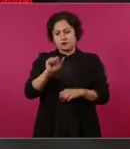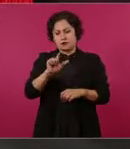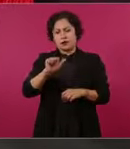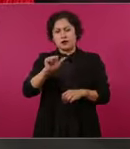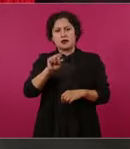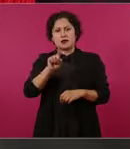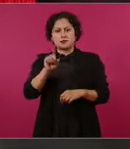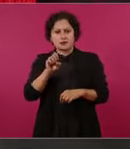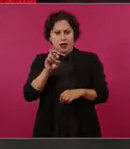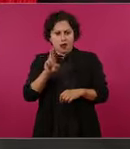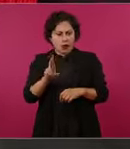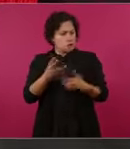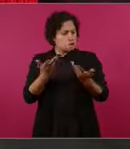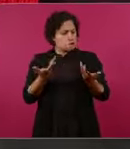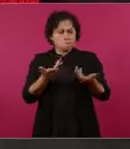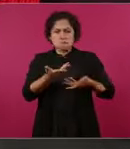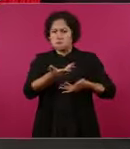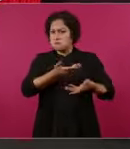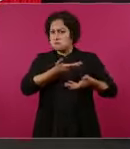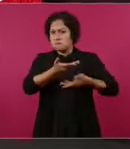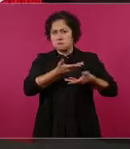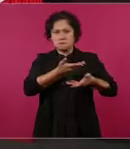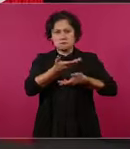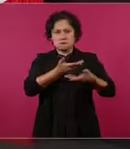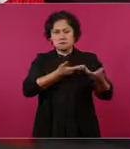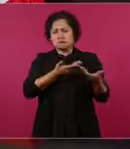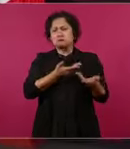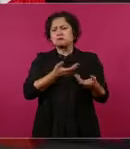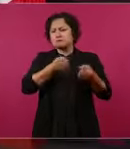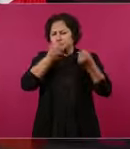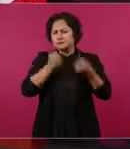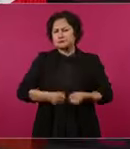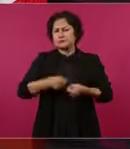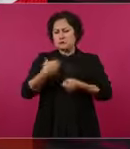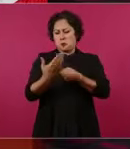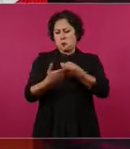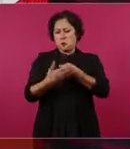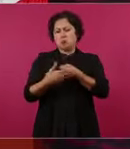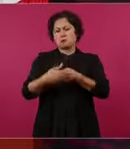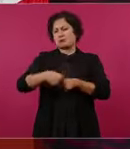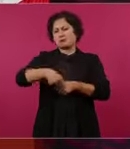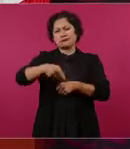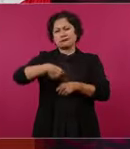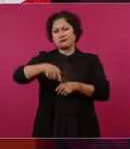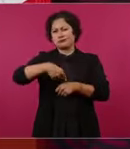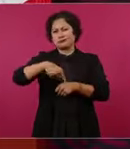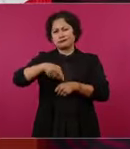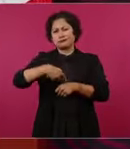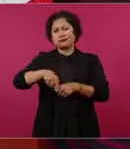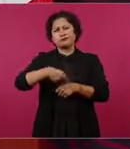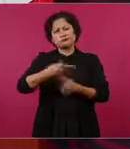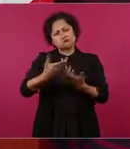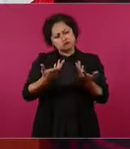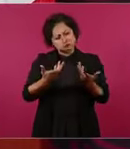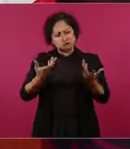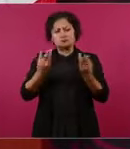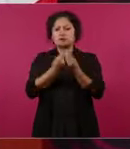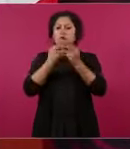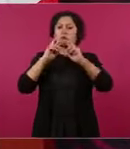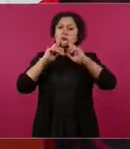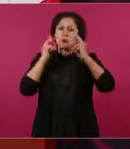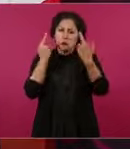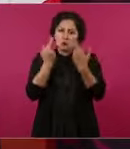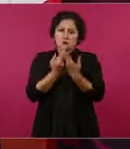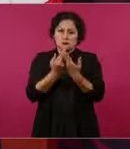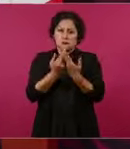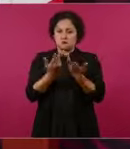Seguramente en estos días se va a llevar a cabo una reunión. Le voy a